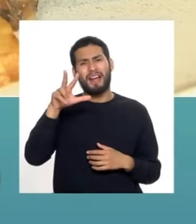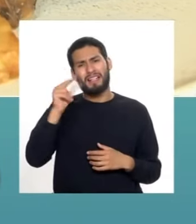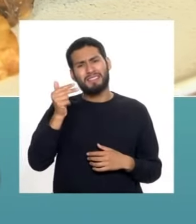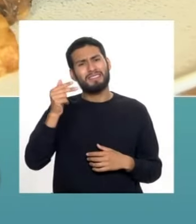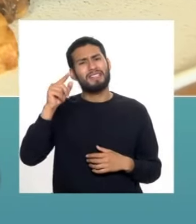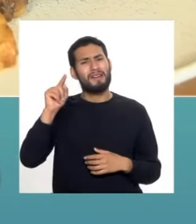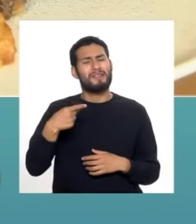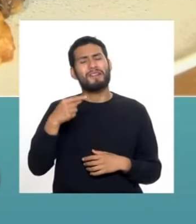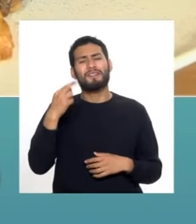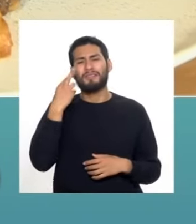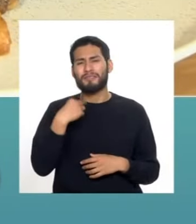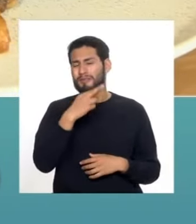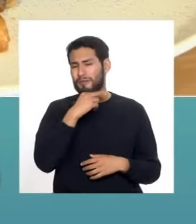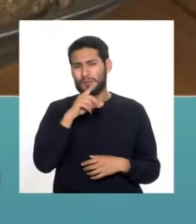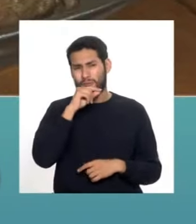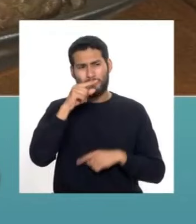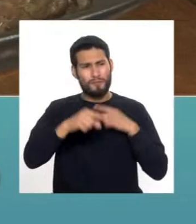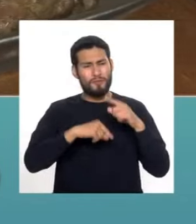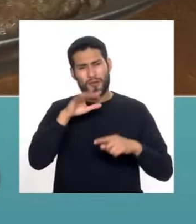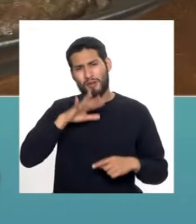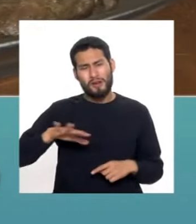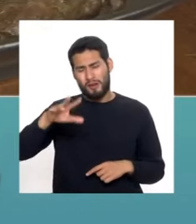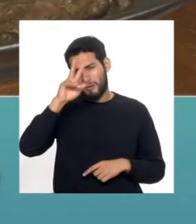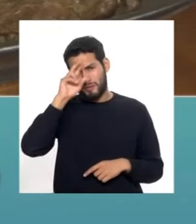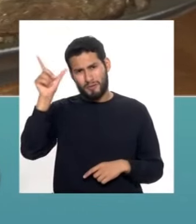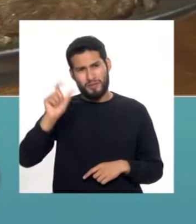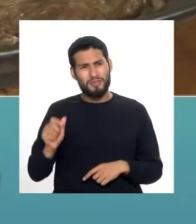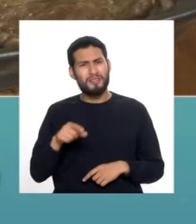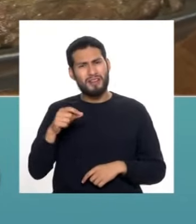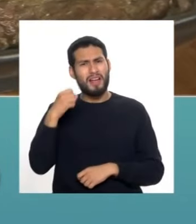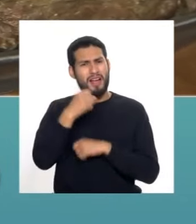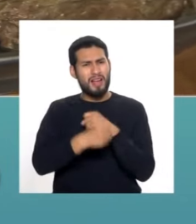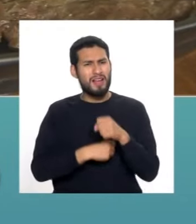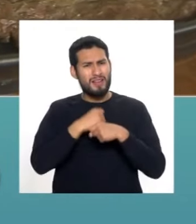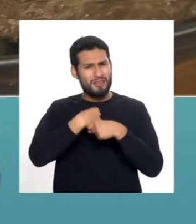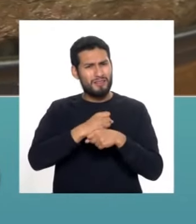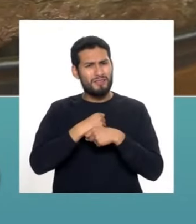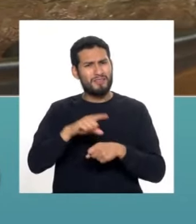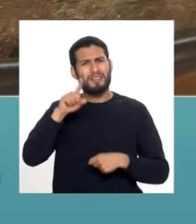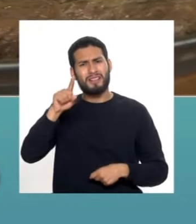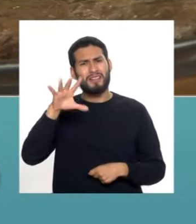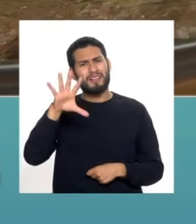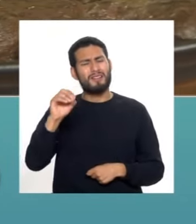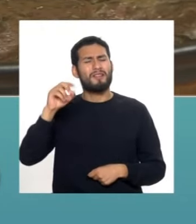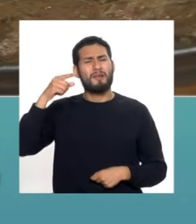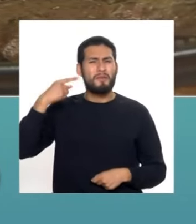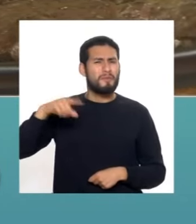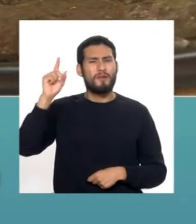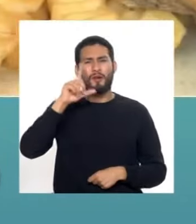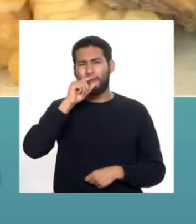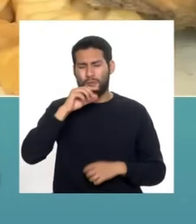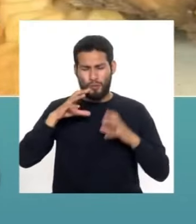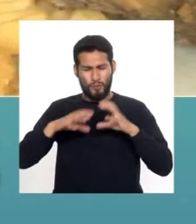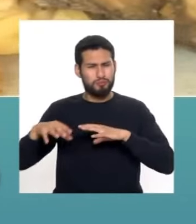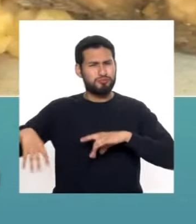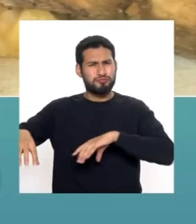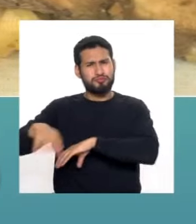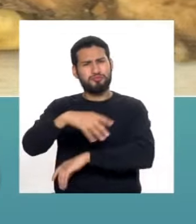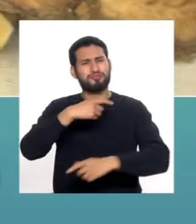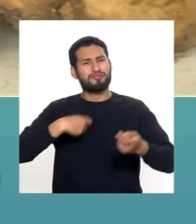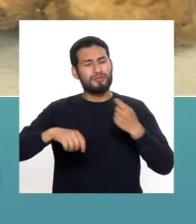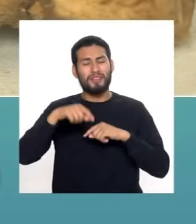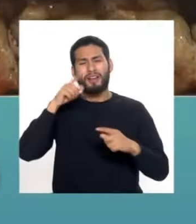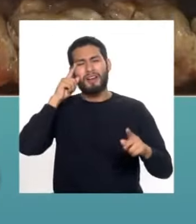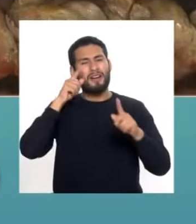mil restaurantes de pollo a la Brasa a nivel nacional que preparan al año más de 150 millones de pollo, que justamente